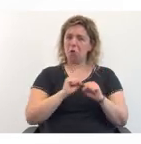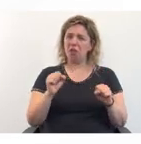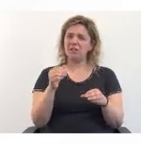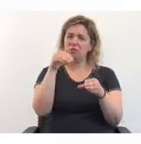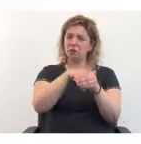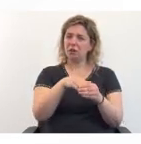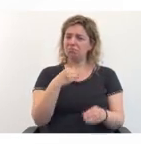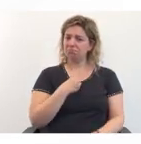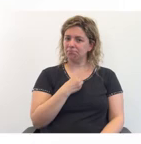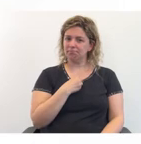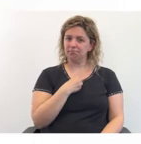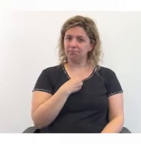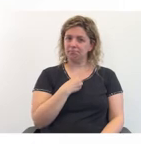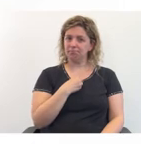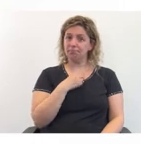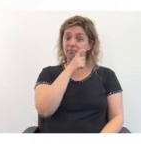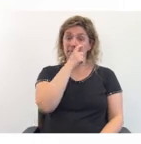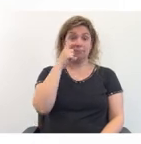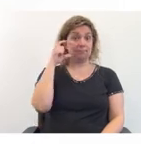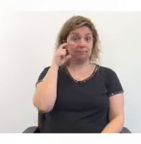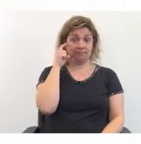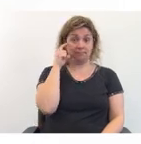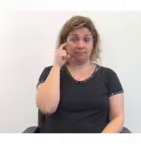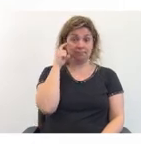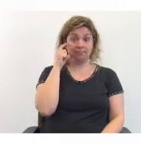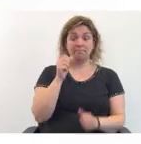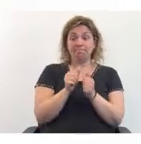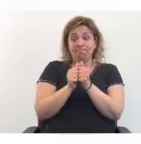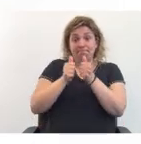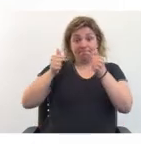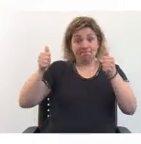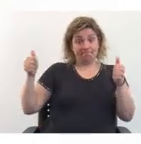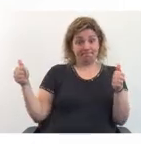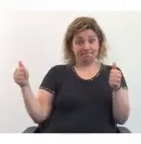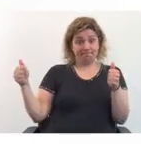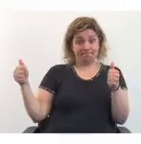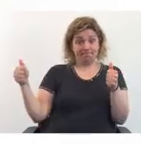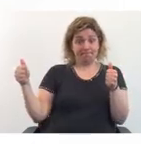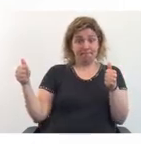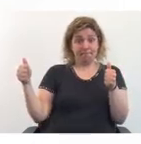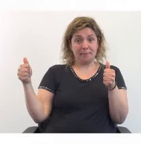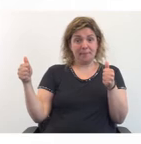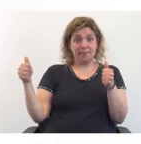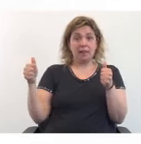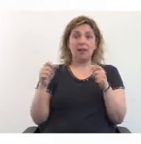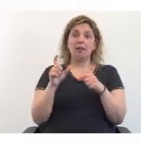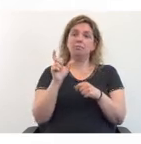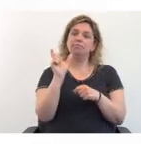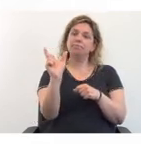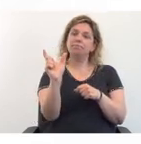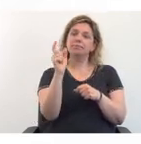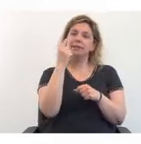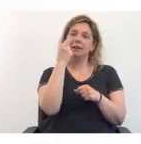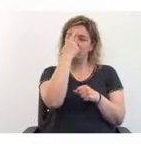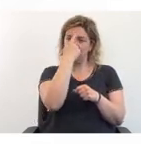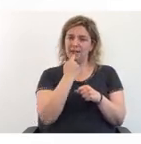podrás votar con confianza. Usá tapaboca. Manténé la distancia recomendada. Exhibí tu credencial